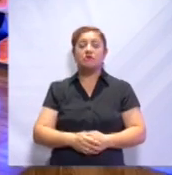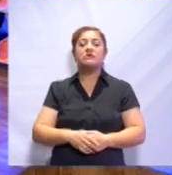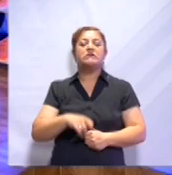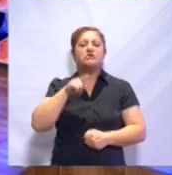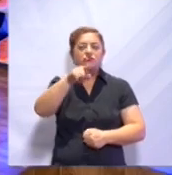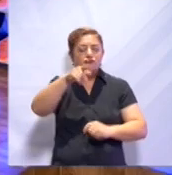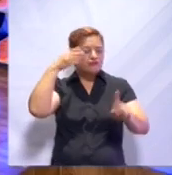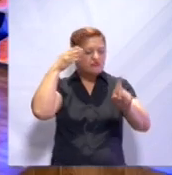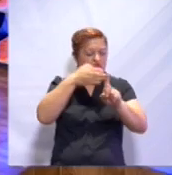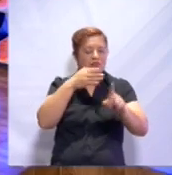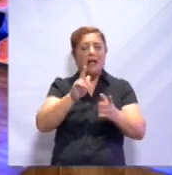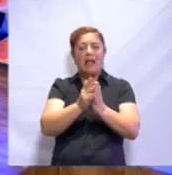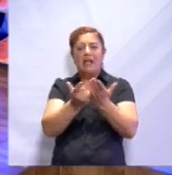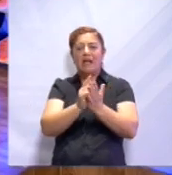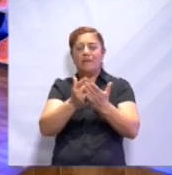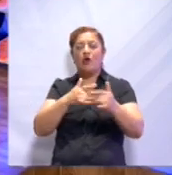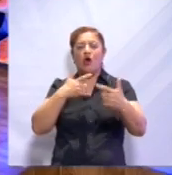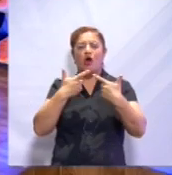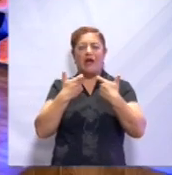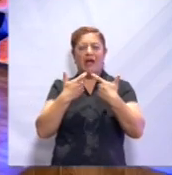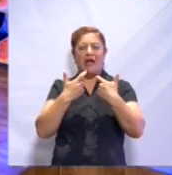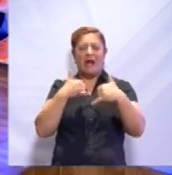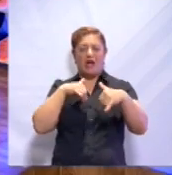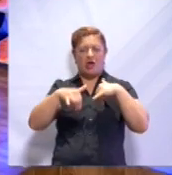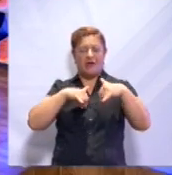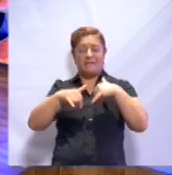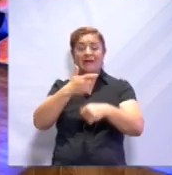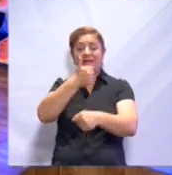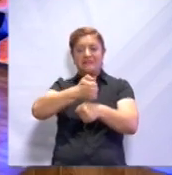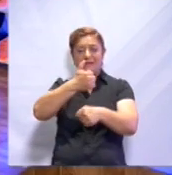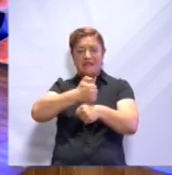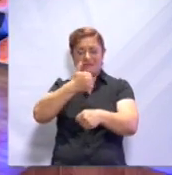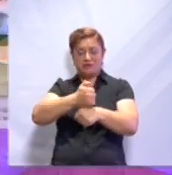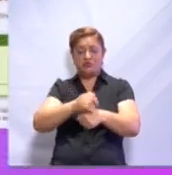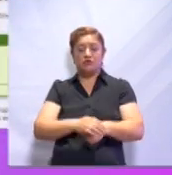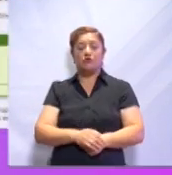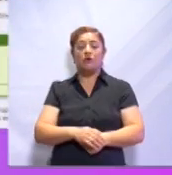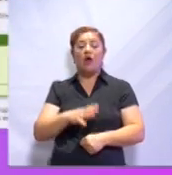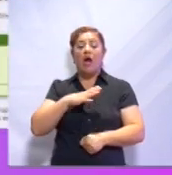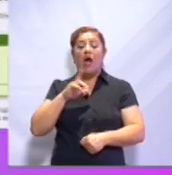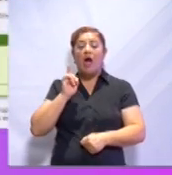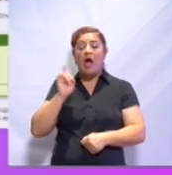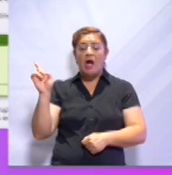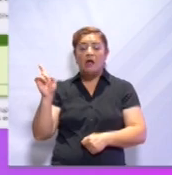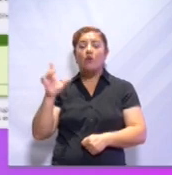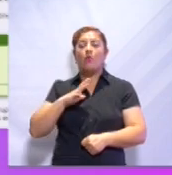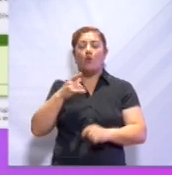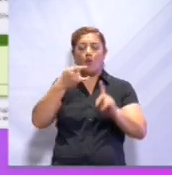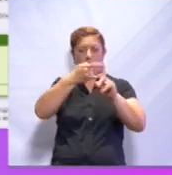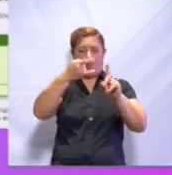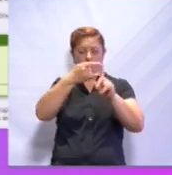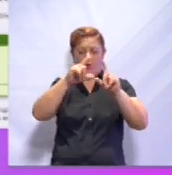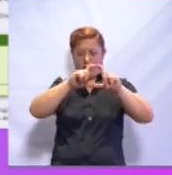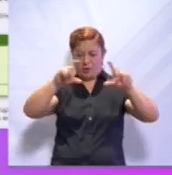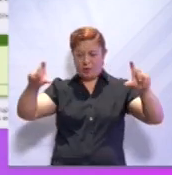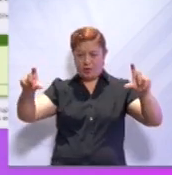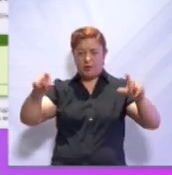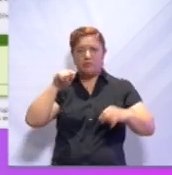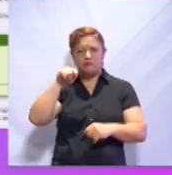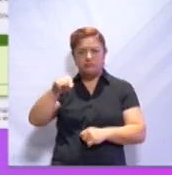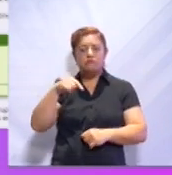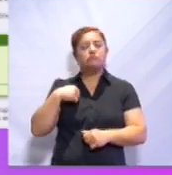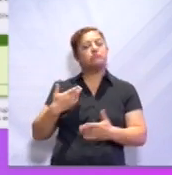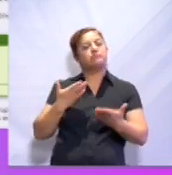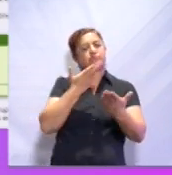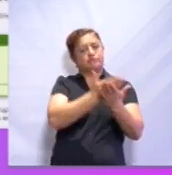refieres a tu libro Geografía Sexto Año para llenar un cuadro. Te pido que lo veas en pantalla, en el cual nos